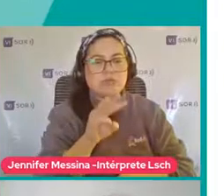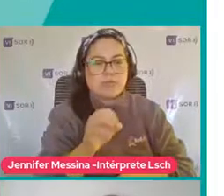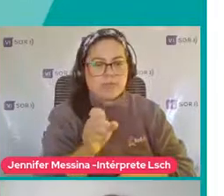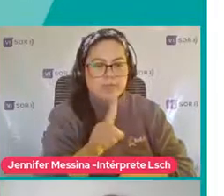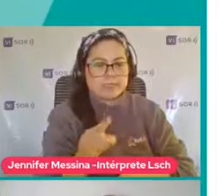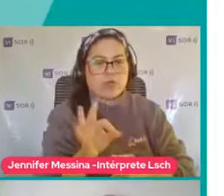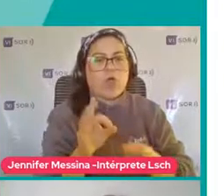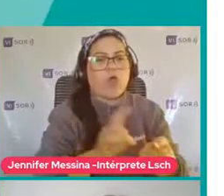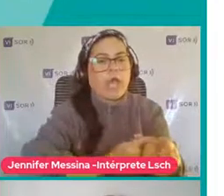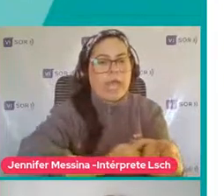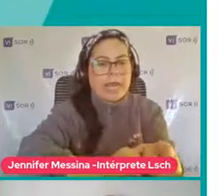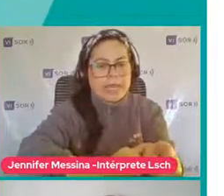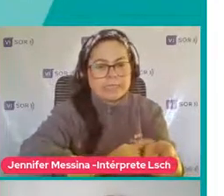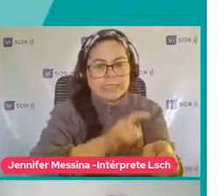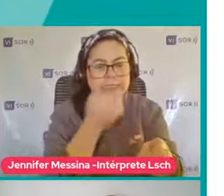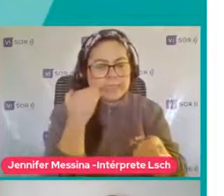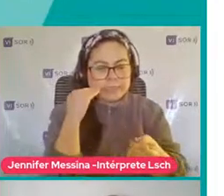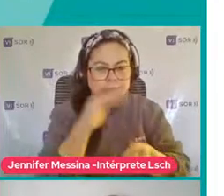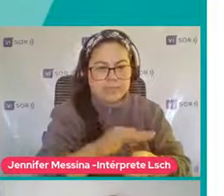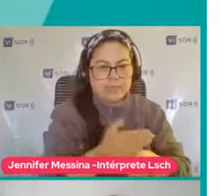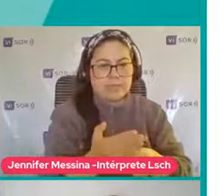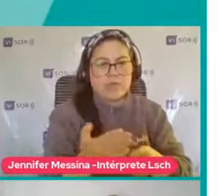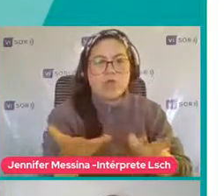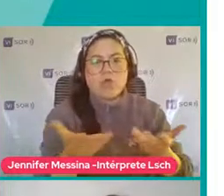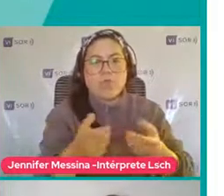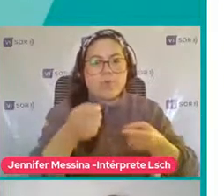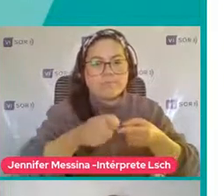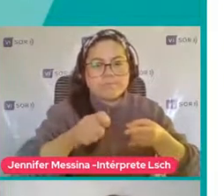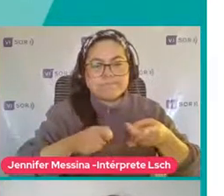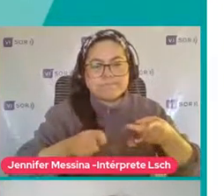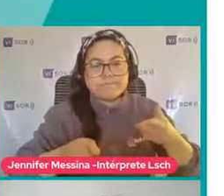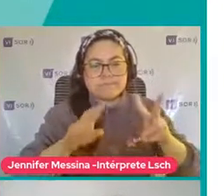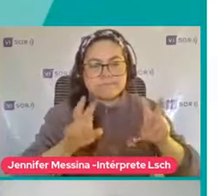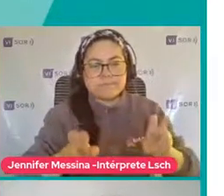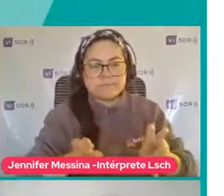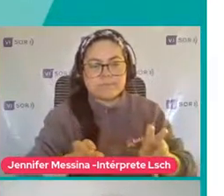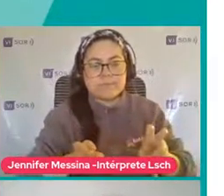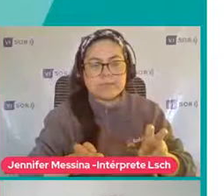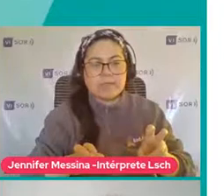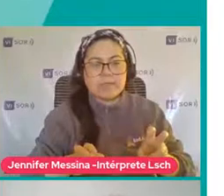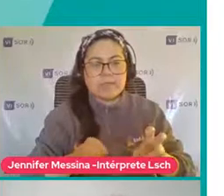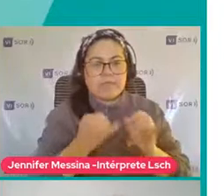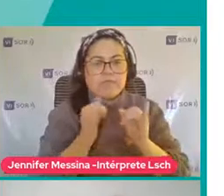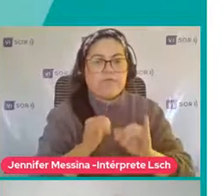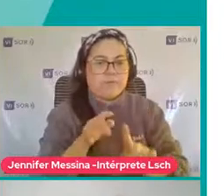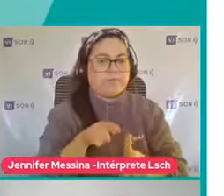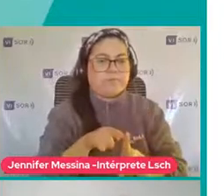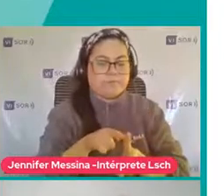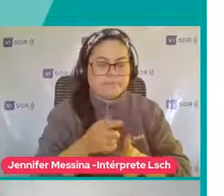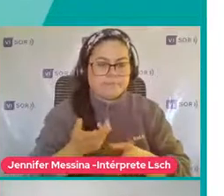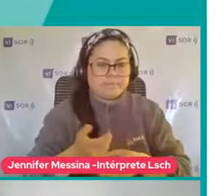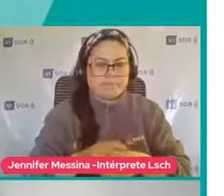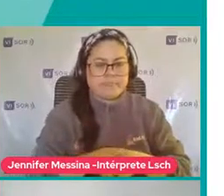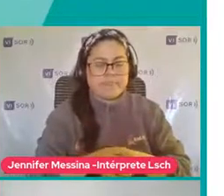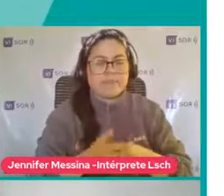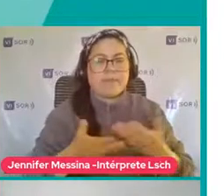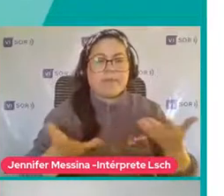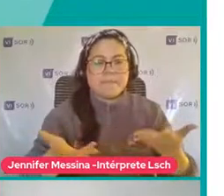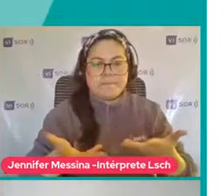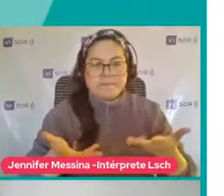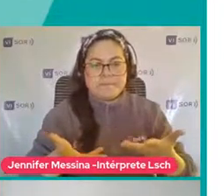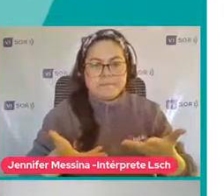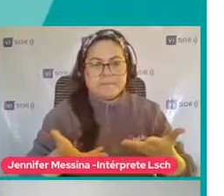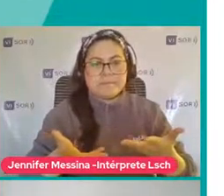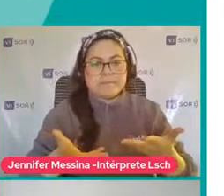podemos valorar Estas Síntomas O características Desde Una forma más objetiva ¿Ya? Entonces ¿Qué?